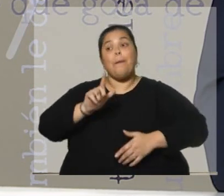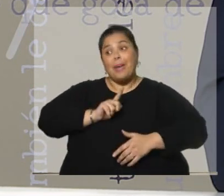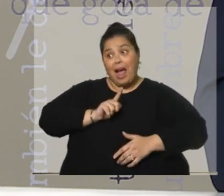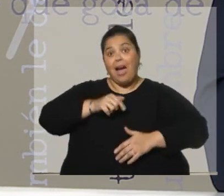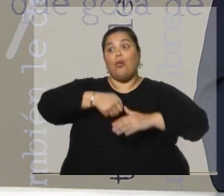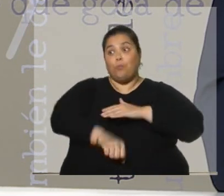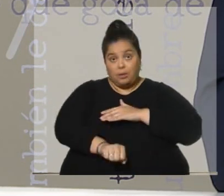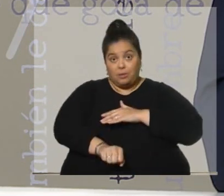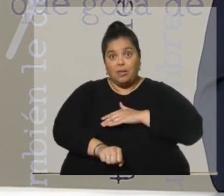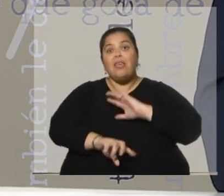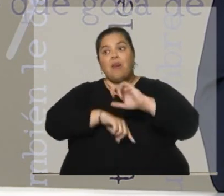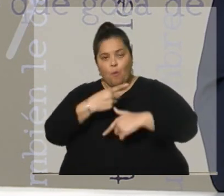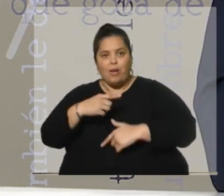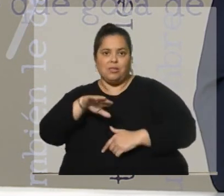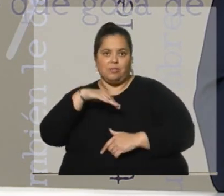cobardía brutal.